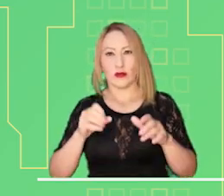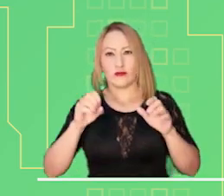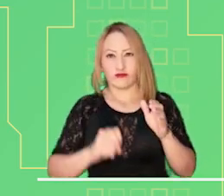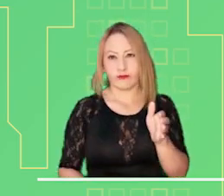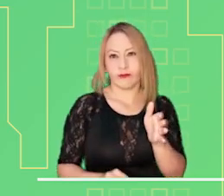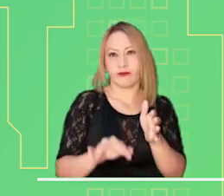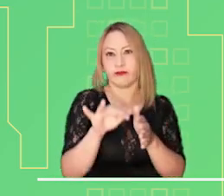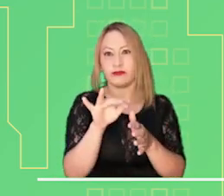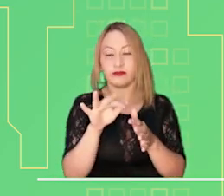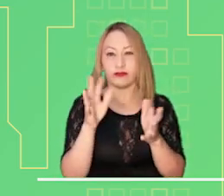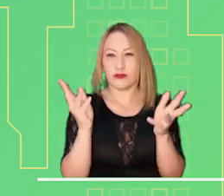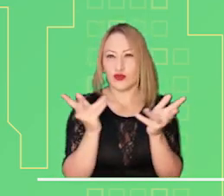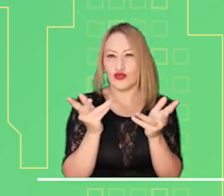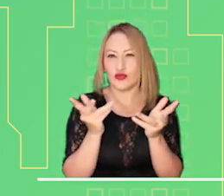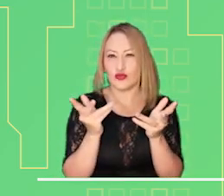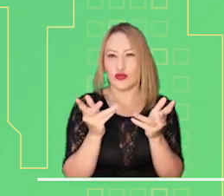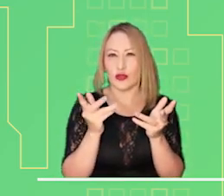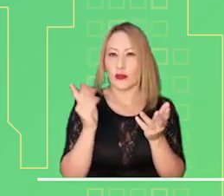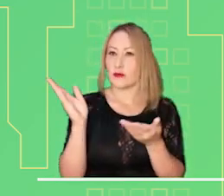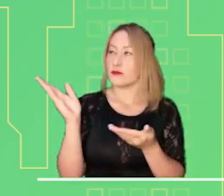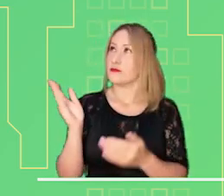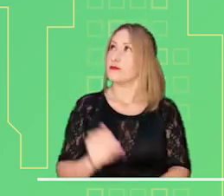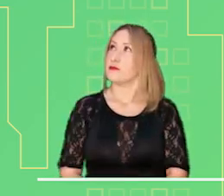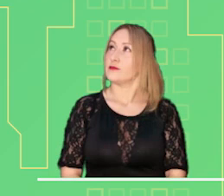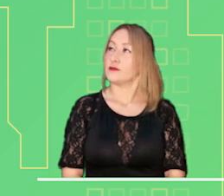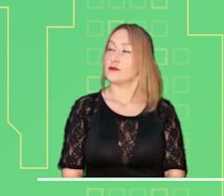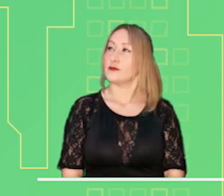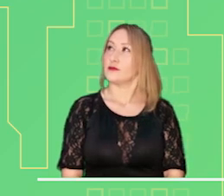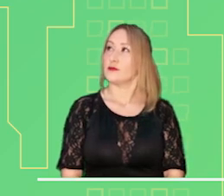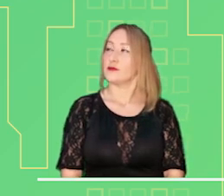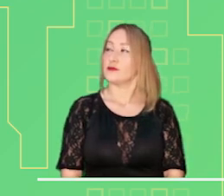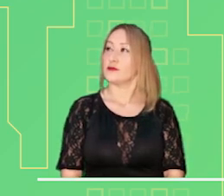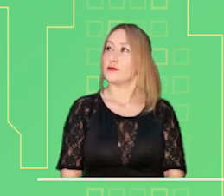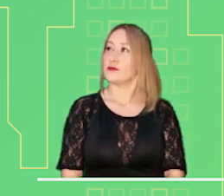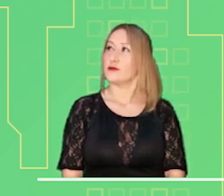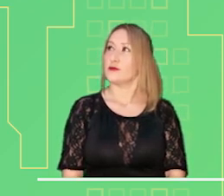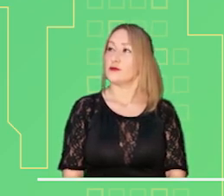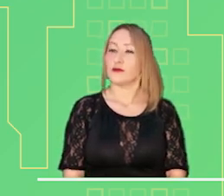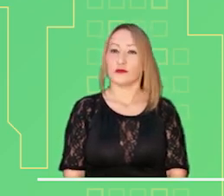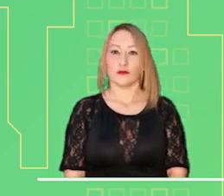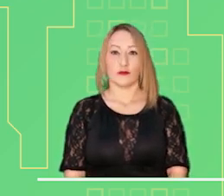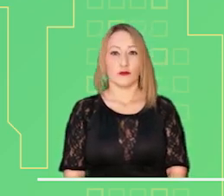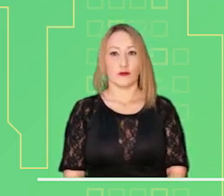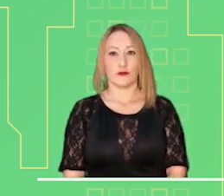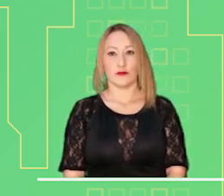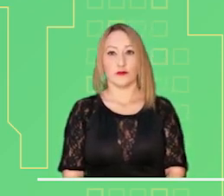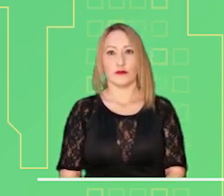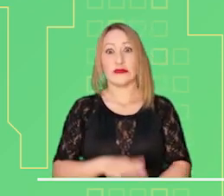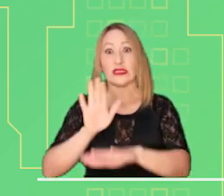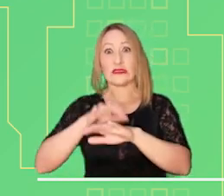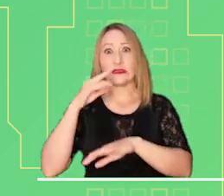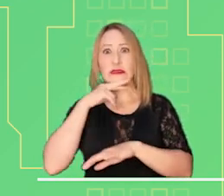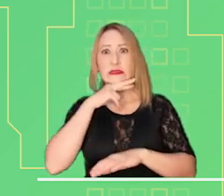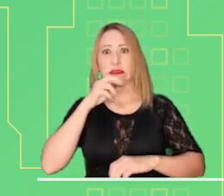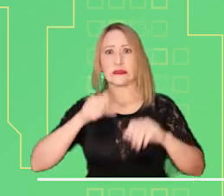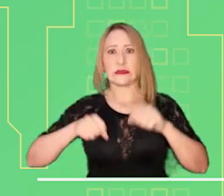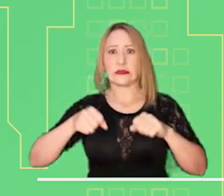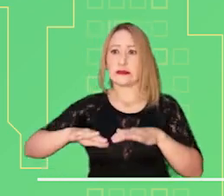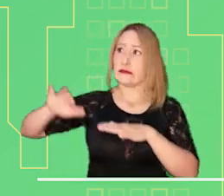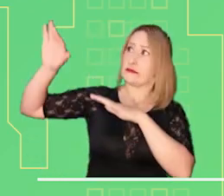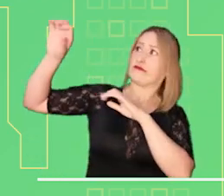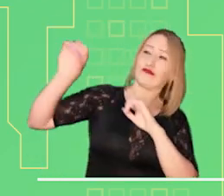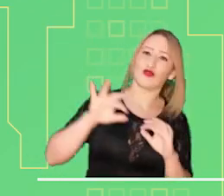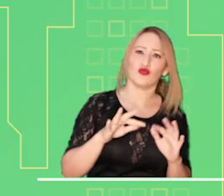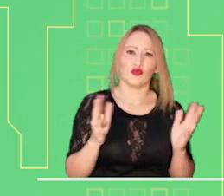desbordamiento del río Cauca. Atención en Nariño por inundaciones en el municipio de Roberto Payán, debido al desbordamiento de varios